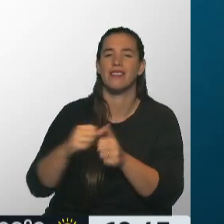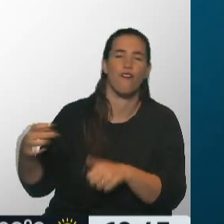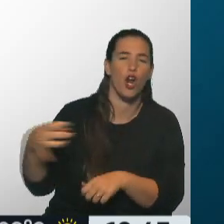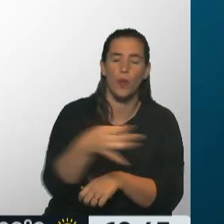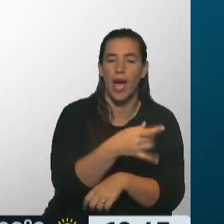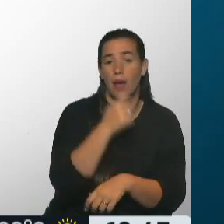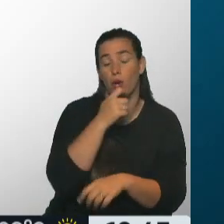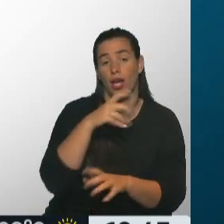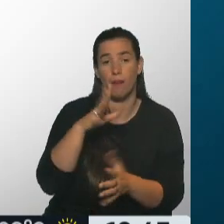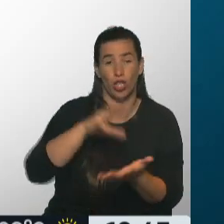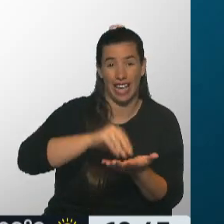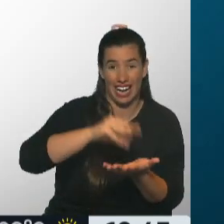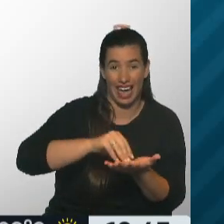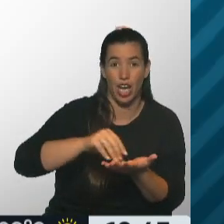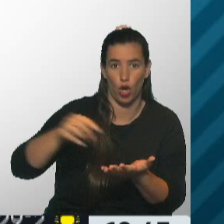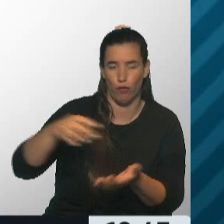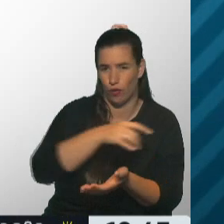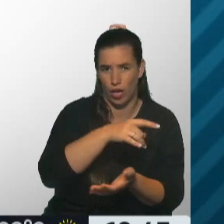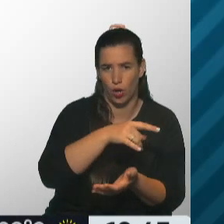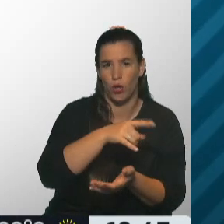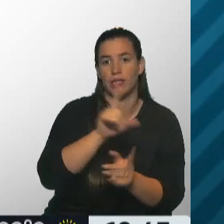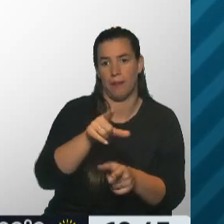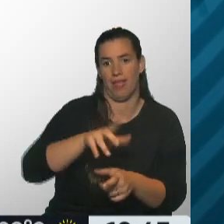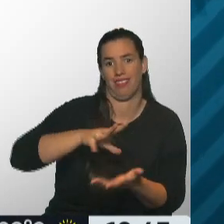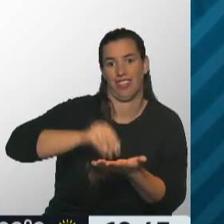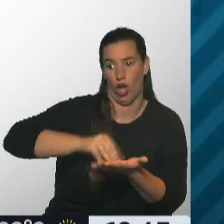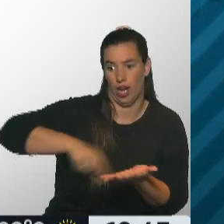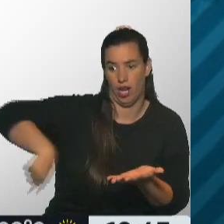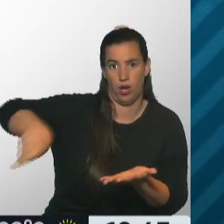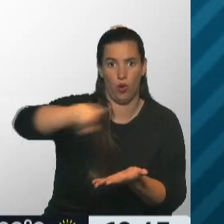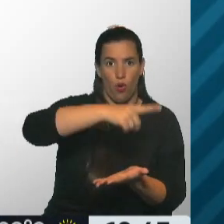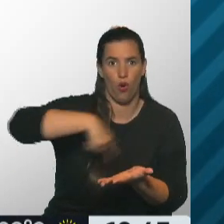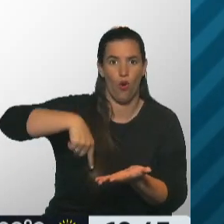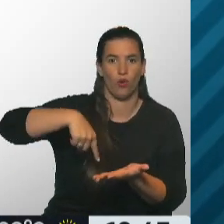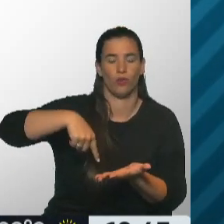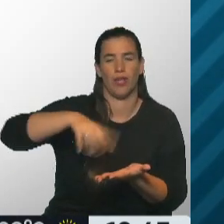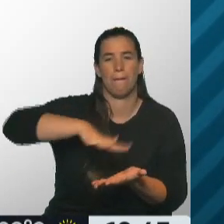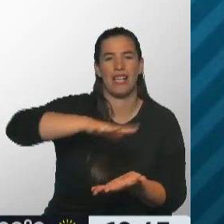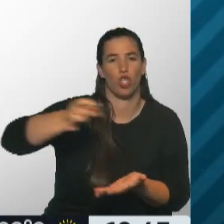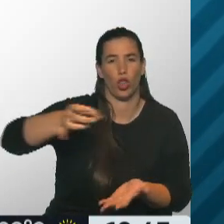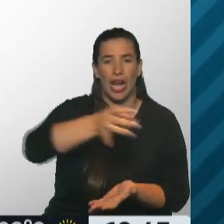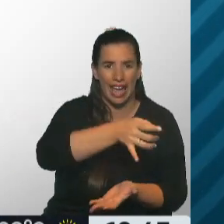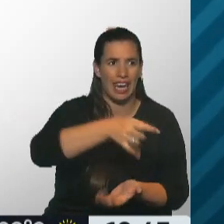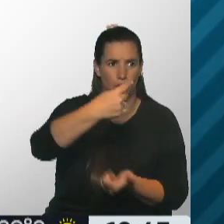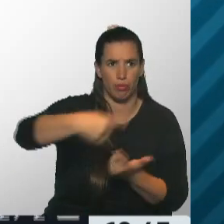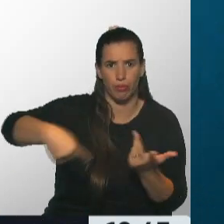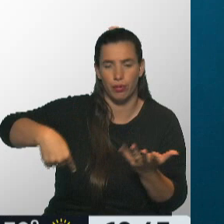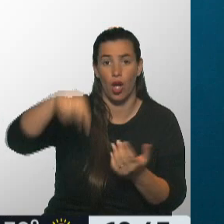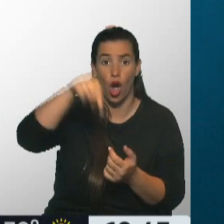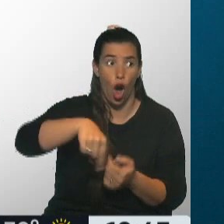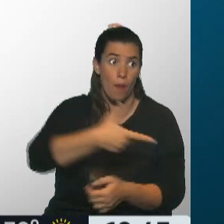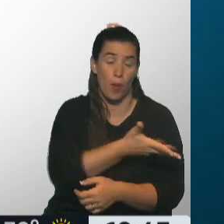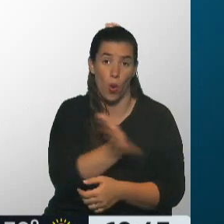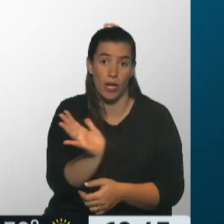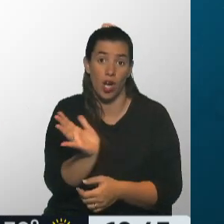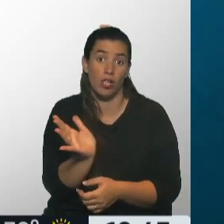ejemplo, de los terrenos ferroviarios. Claro, de todos los terrenos que lo rodean. Estaciones, de trenes y demás. Espacios que hoy son públicos y